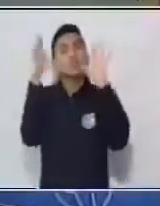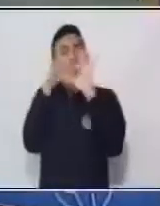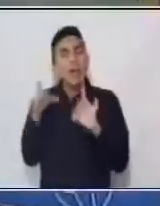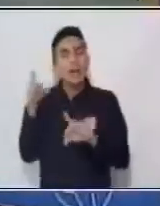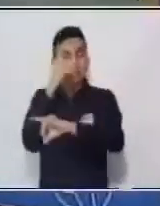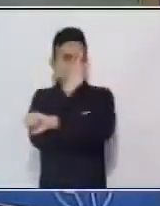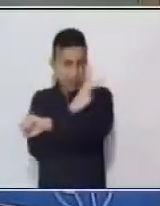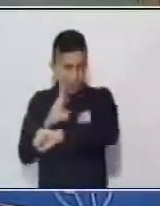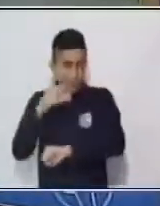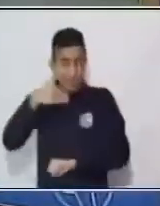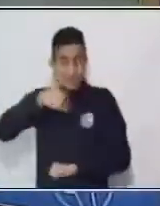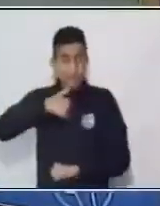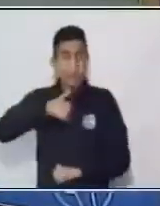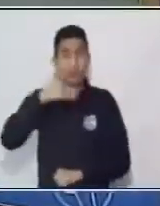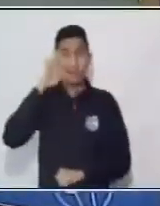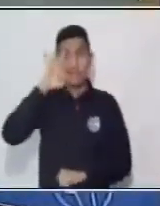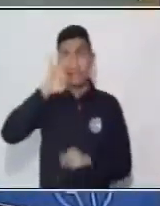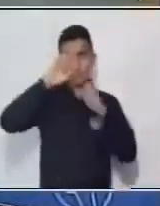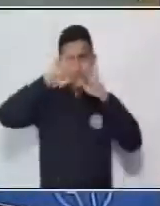Habían tres campesinos.